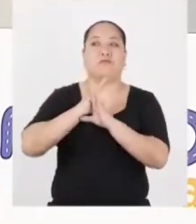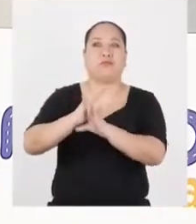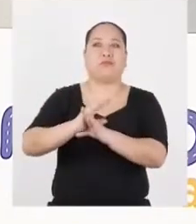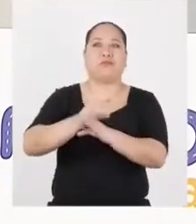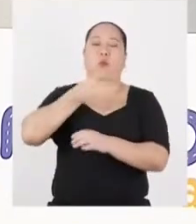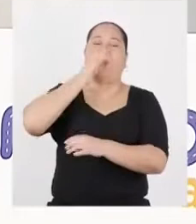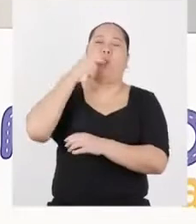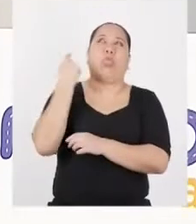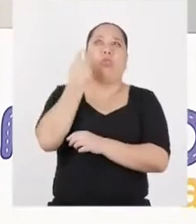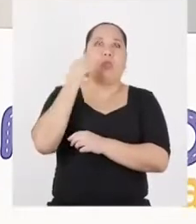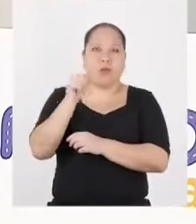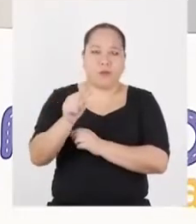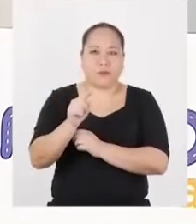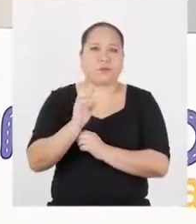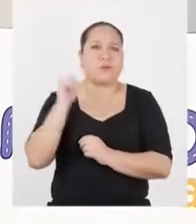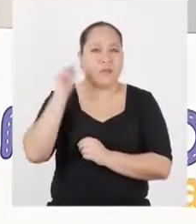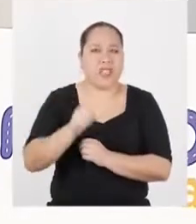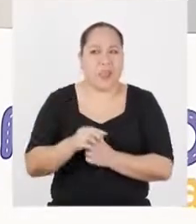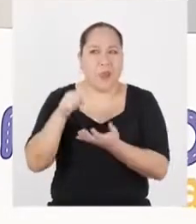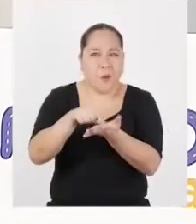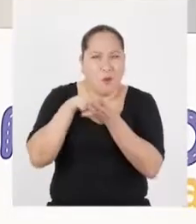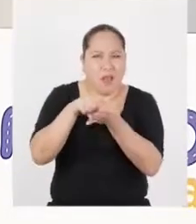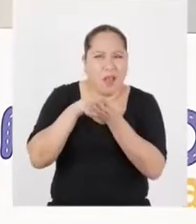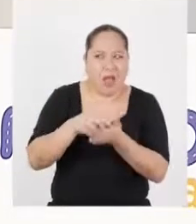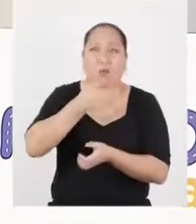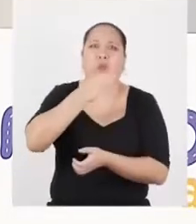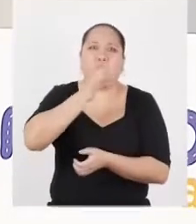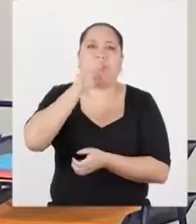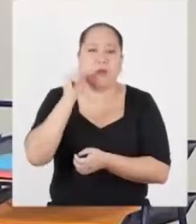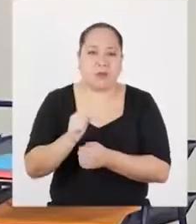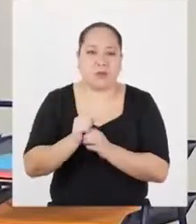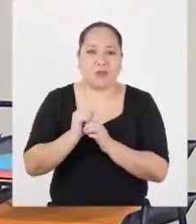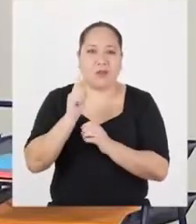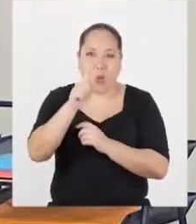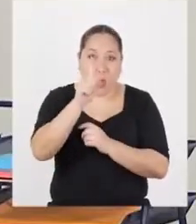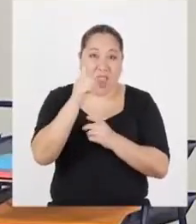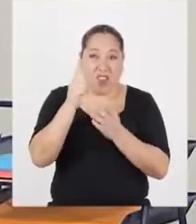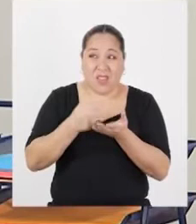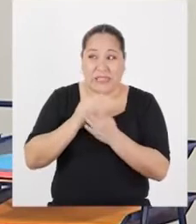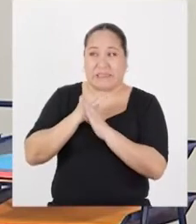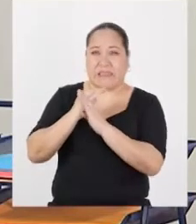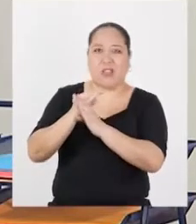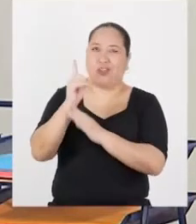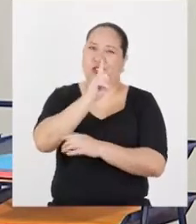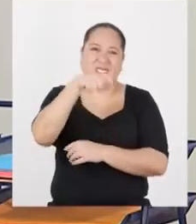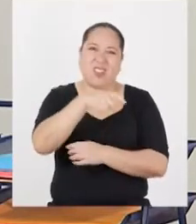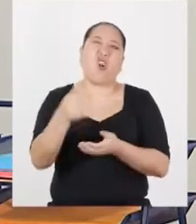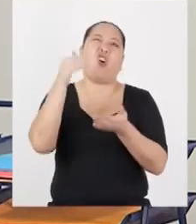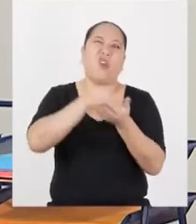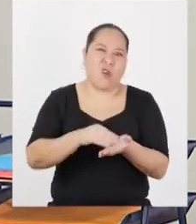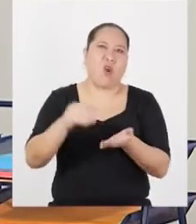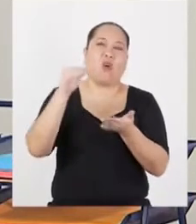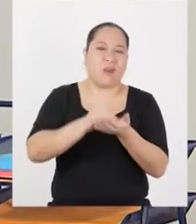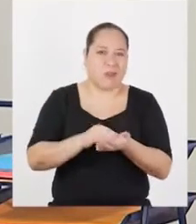alcohol en un contexto así. Peor aún al ser presionada a hacerlo. Y cuando ya se negó una vez, no tendría que hacer falta que lo